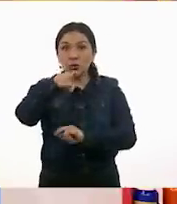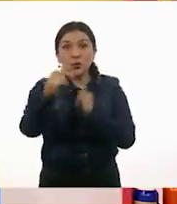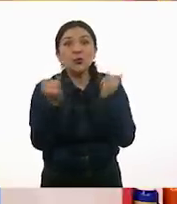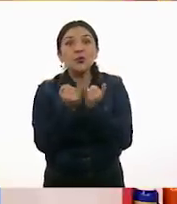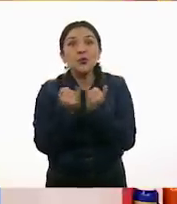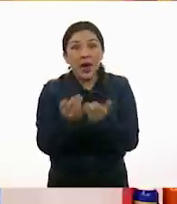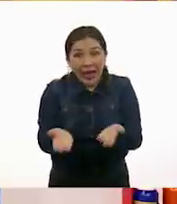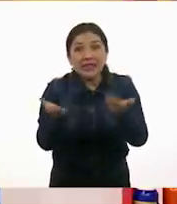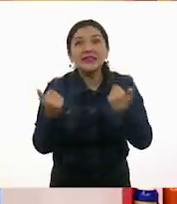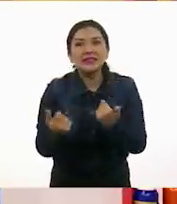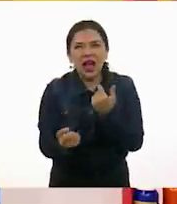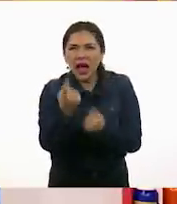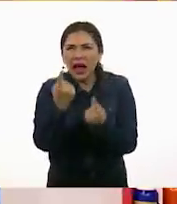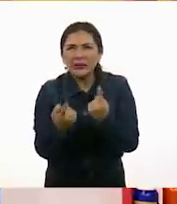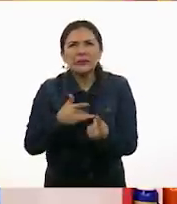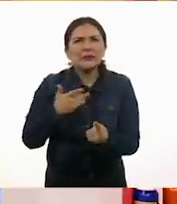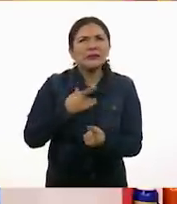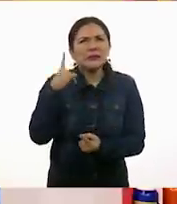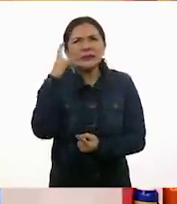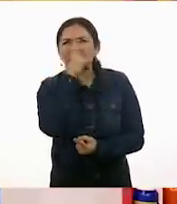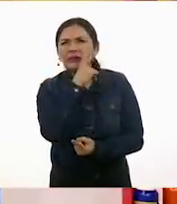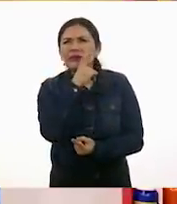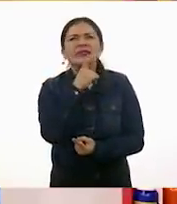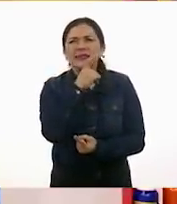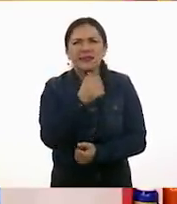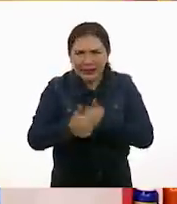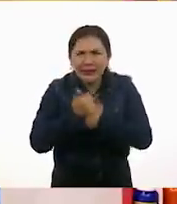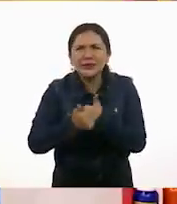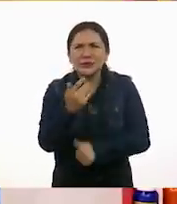casa también. Veo que algunos se está dificultando. Algunas.